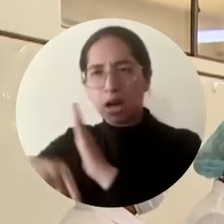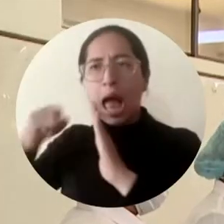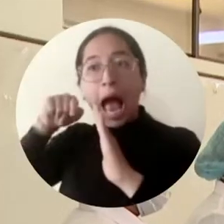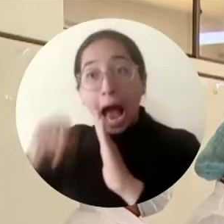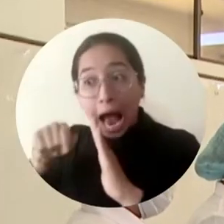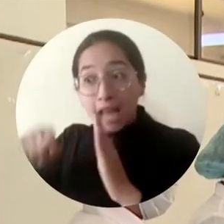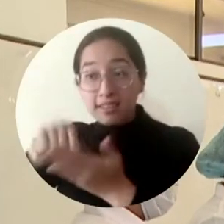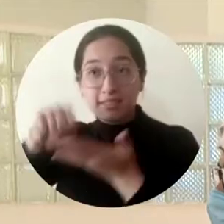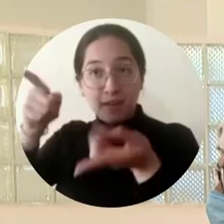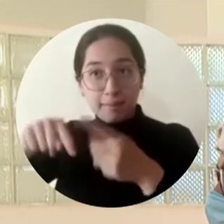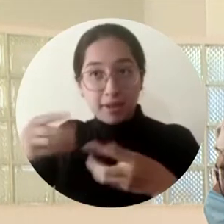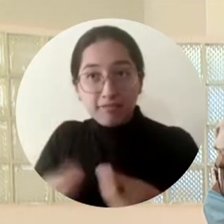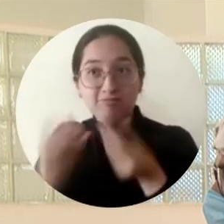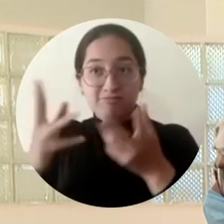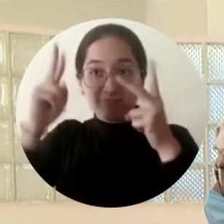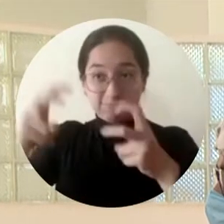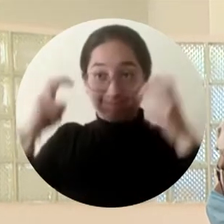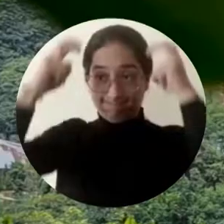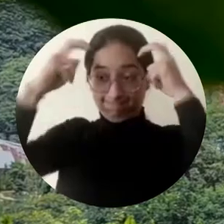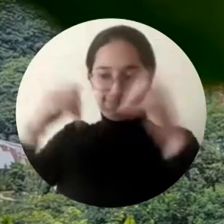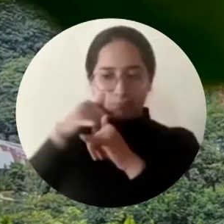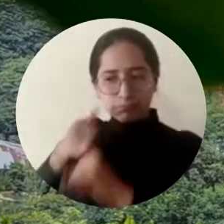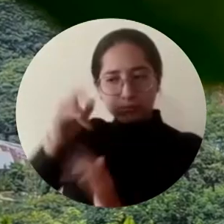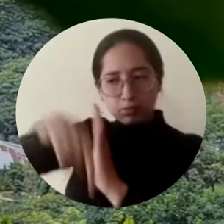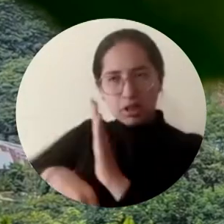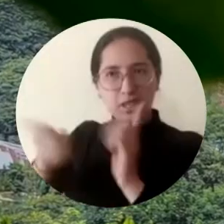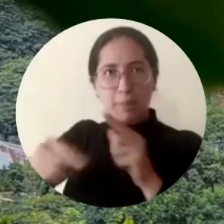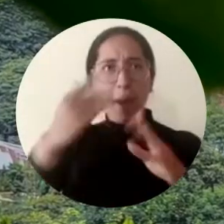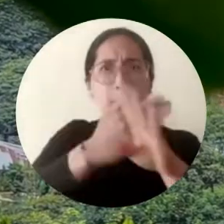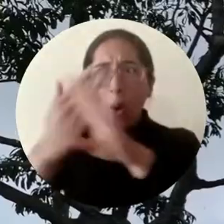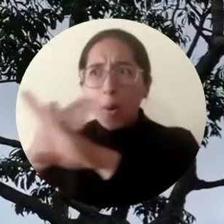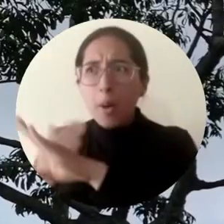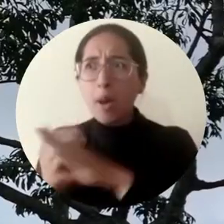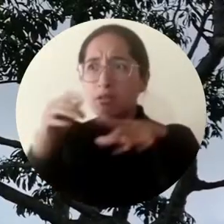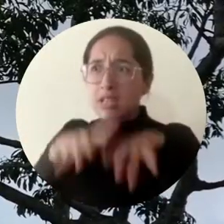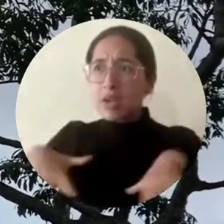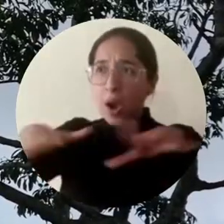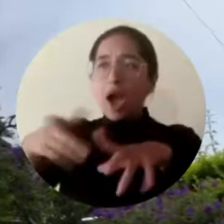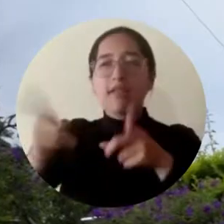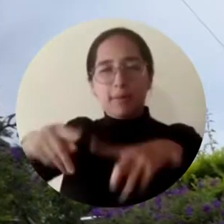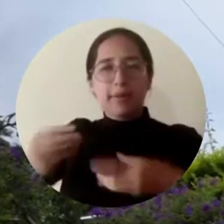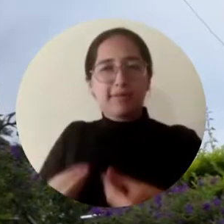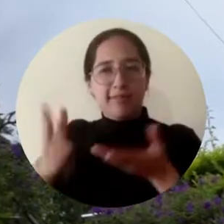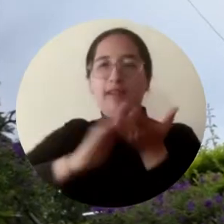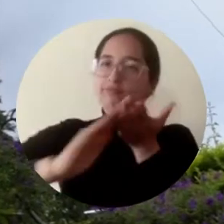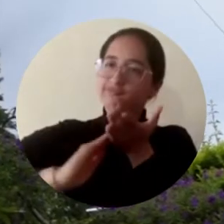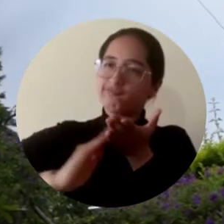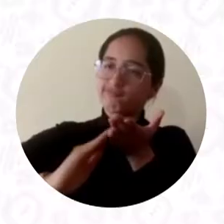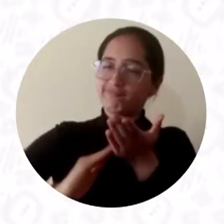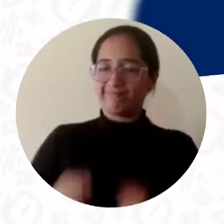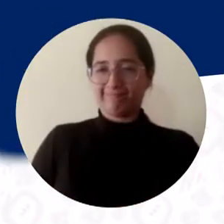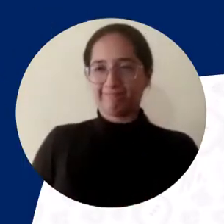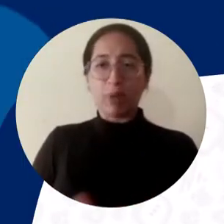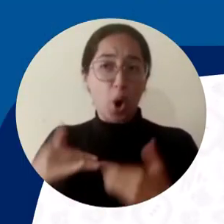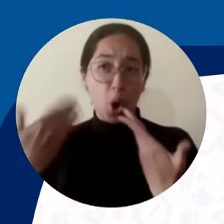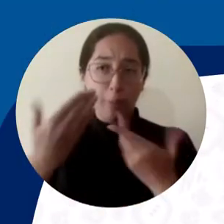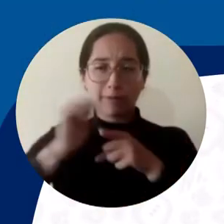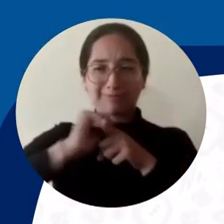investigación, durante las cuales aportarán conocimiento científico y alternativas de solución a las problemáticas territoriales.